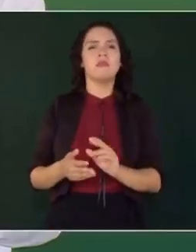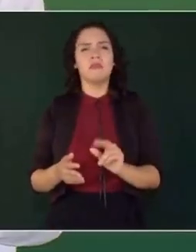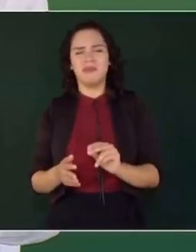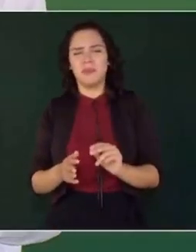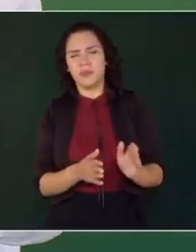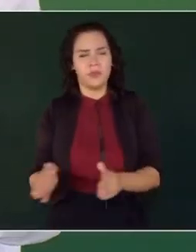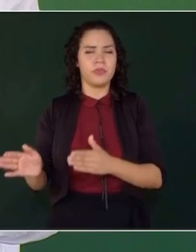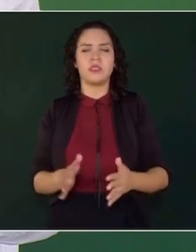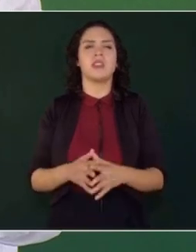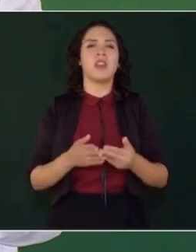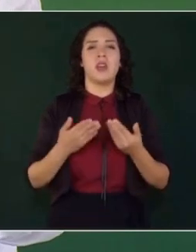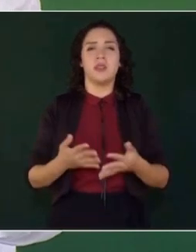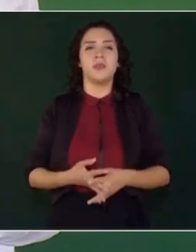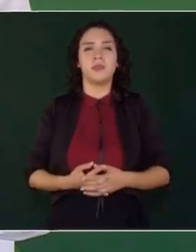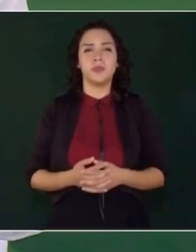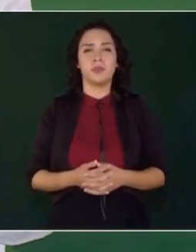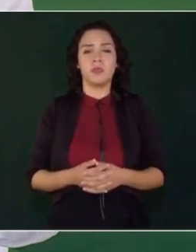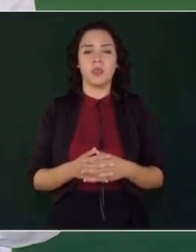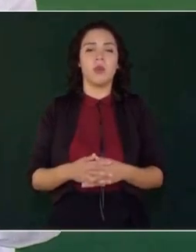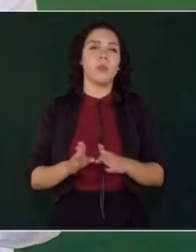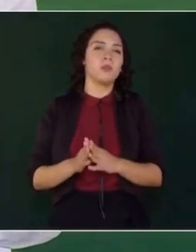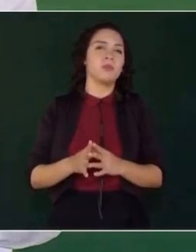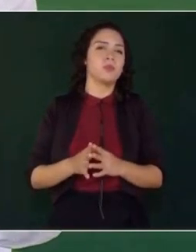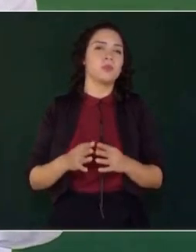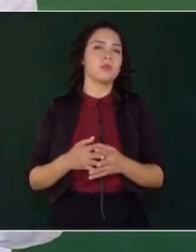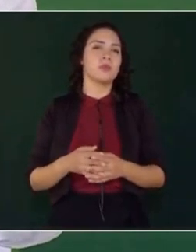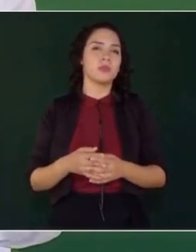decida actuar de manera responsable y humana.